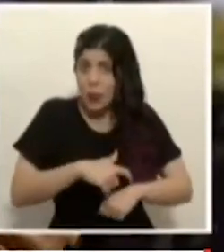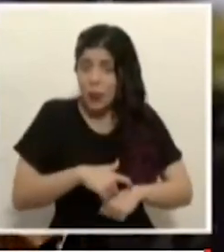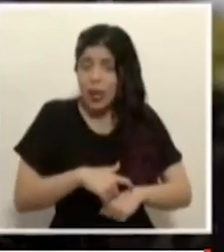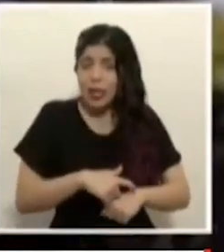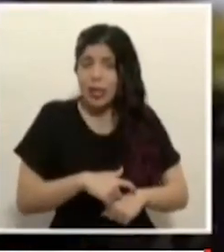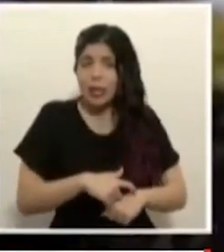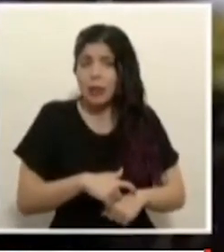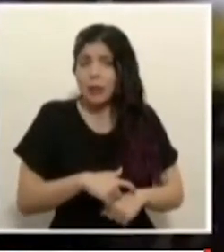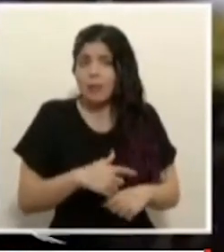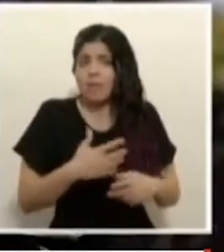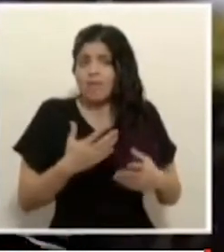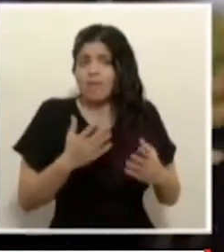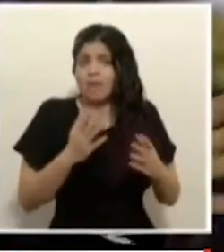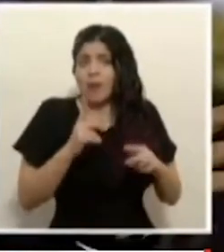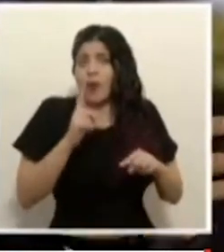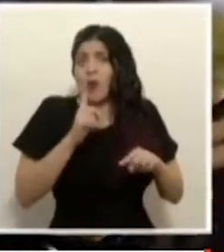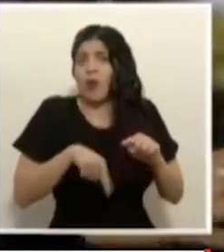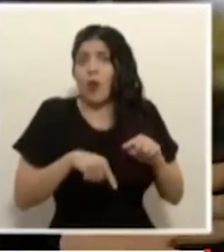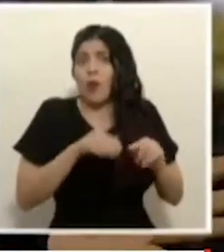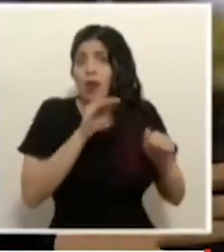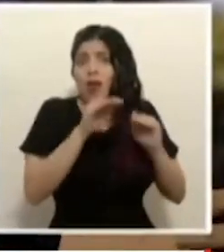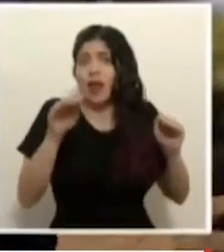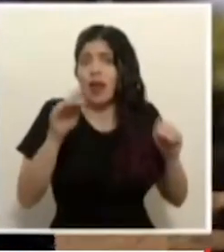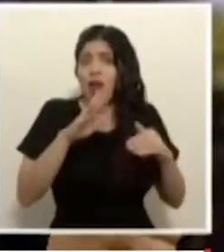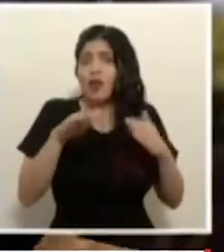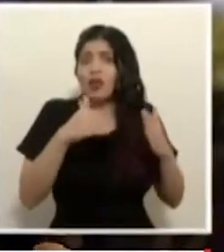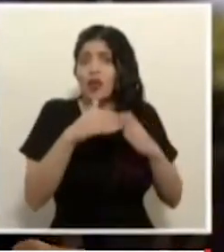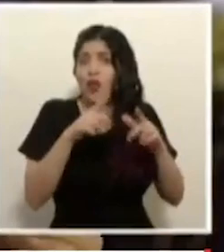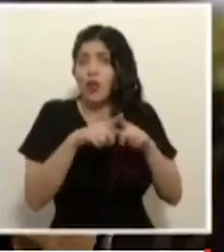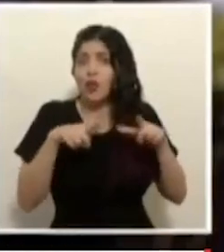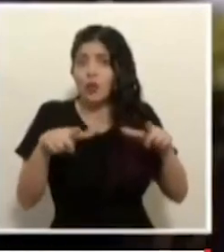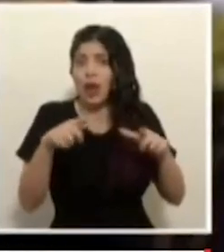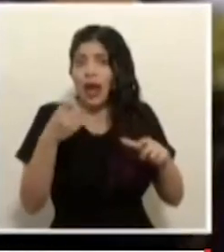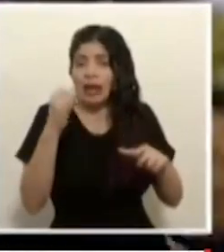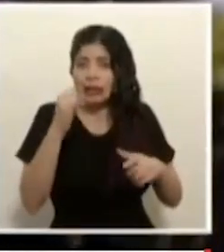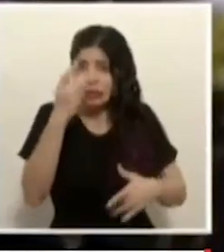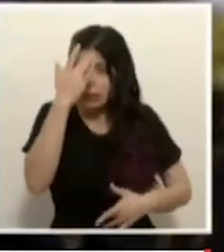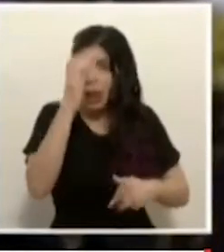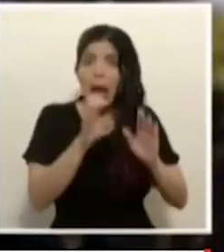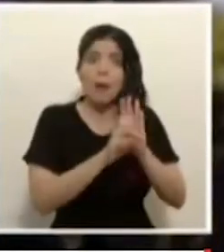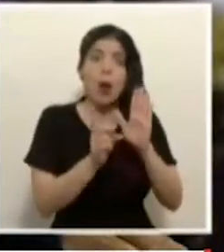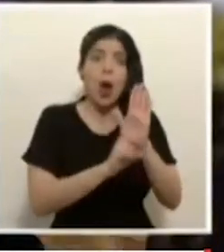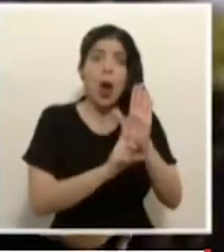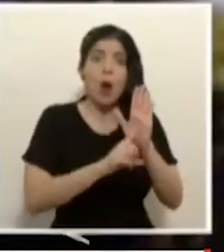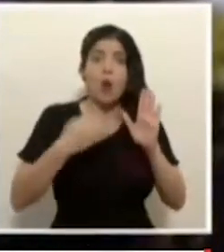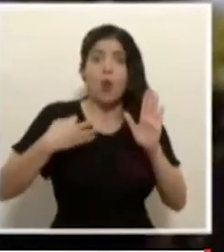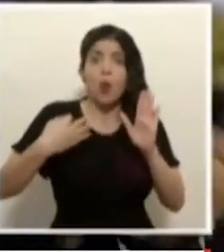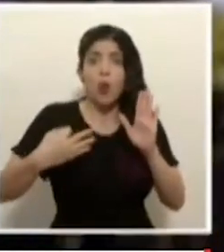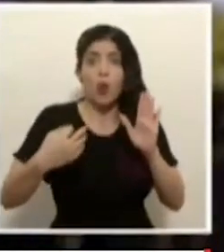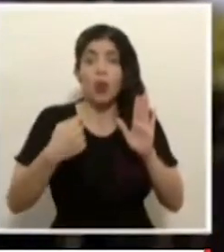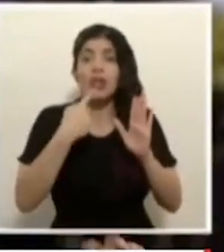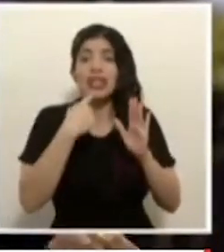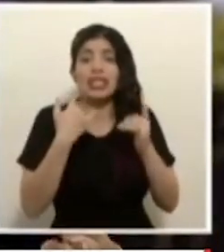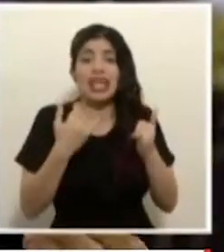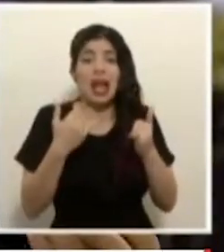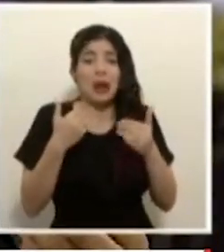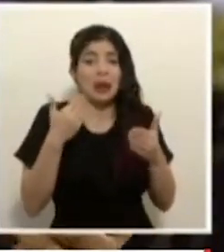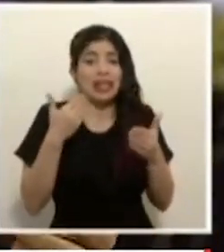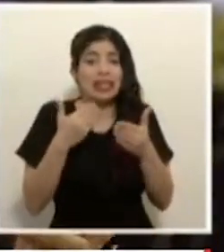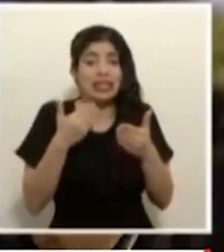hay ni capacidad para notificar todas las órdenes sanitarias por ejemplo hay alertas aquí todos los días de que estamos al borde